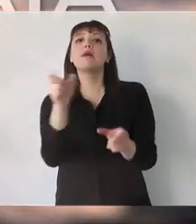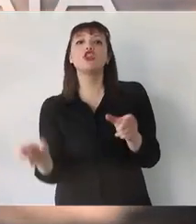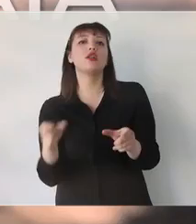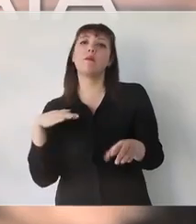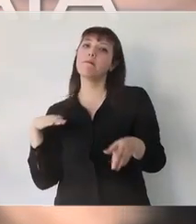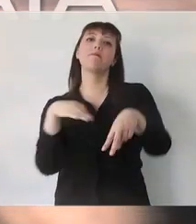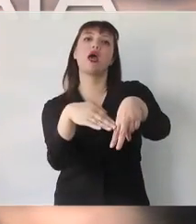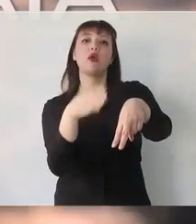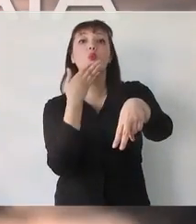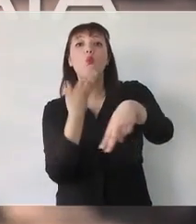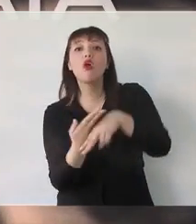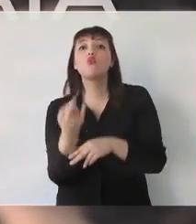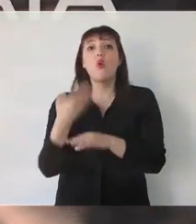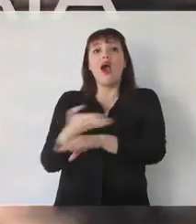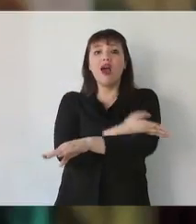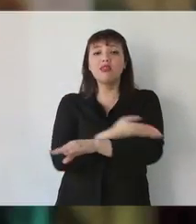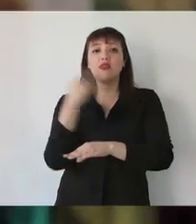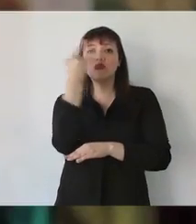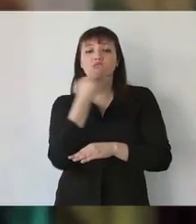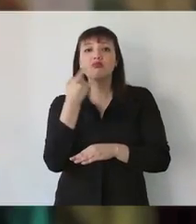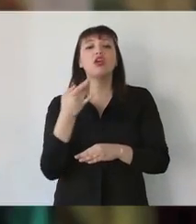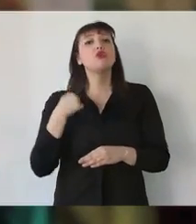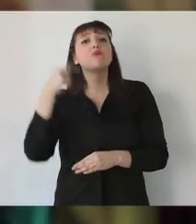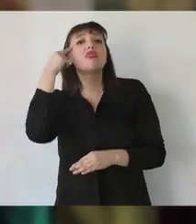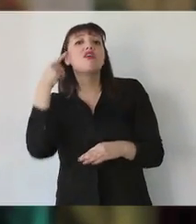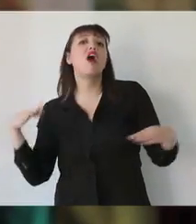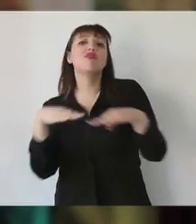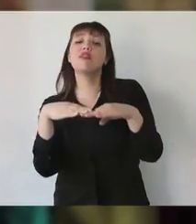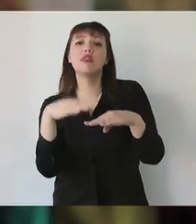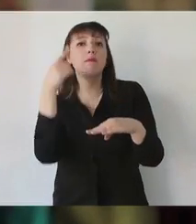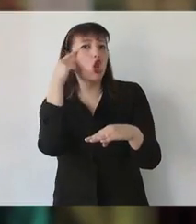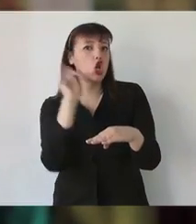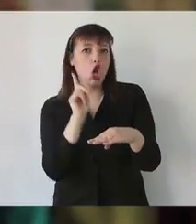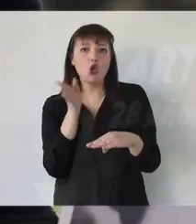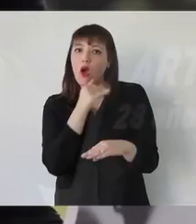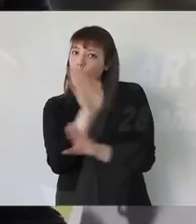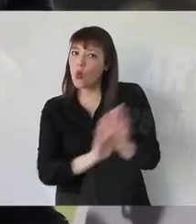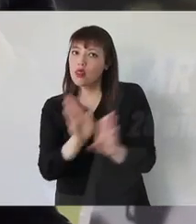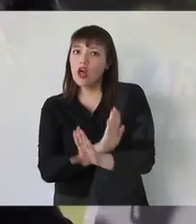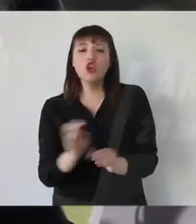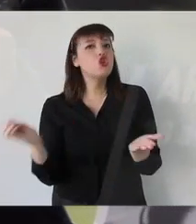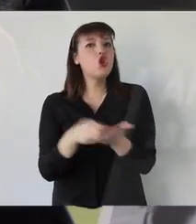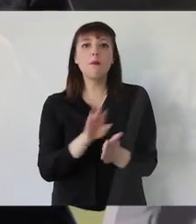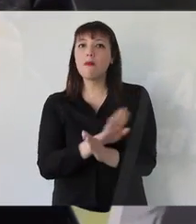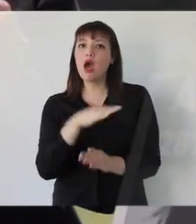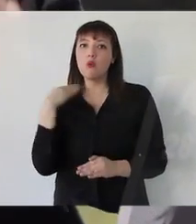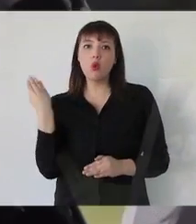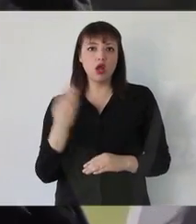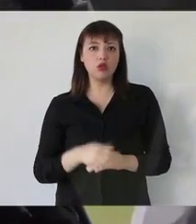discrimina, matan. A mi me encantaría pensar que son accidentes, pero no lo son. Son imprudencias. No más muertos.